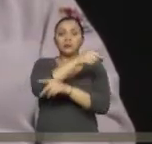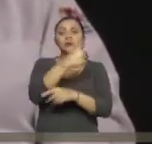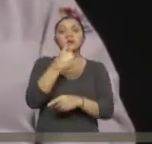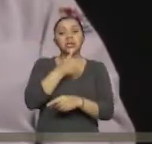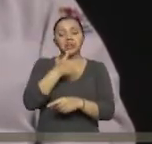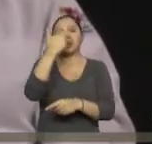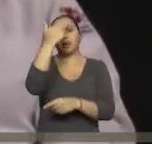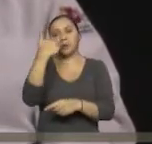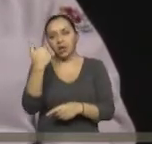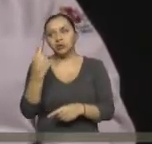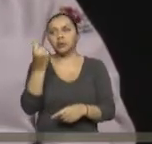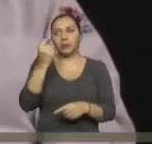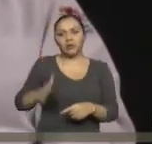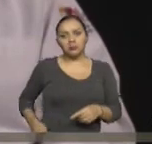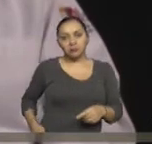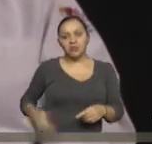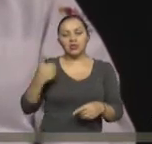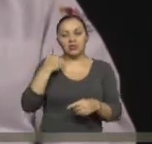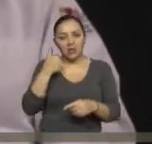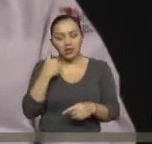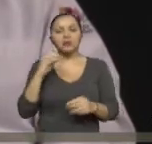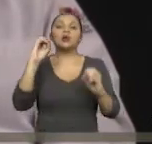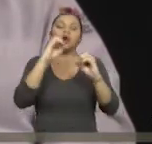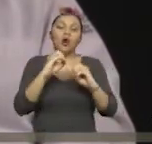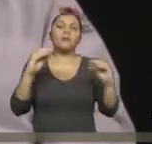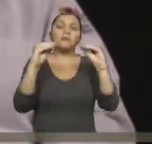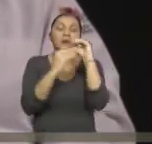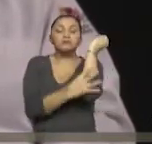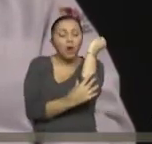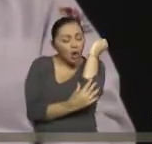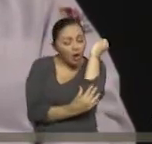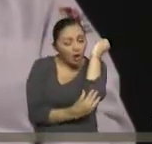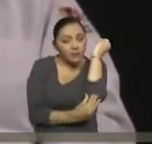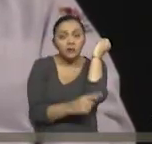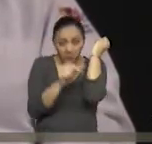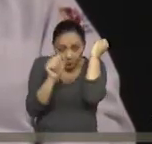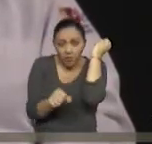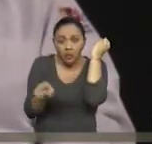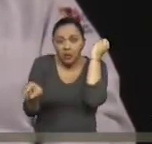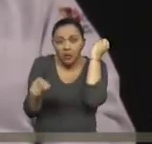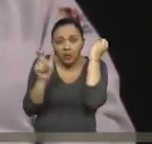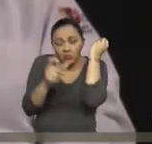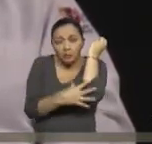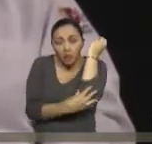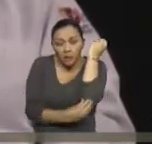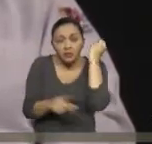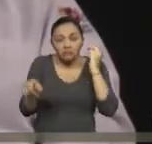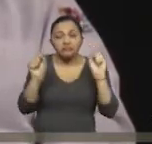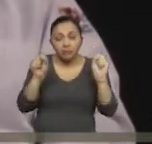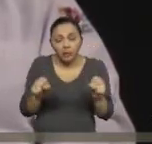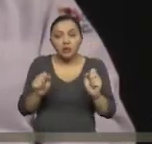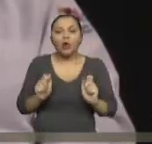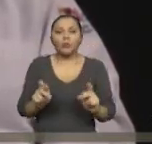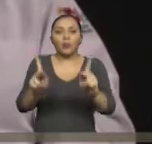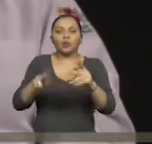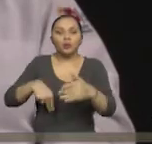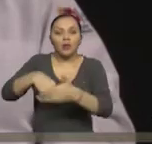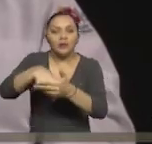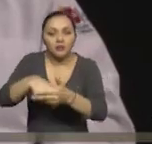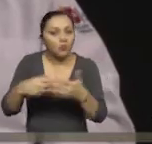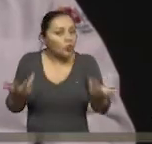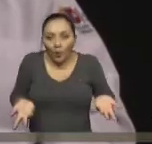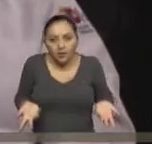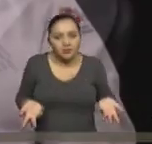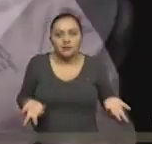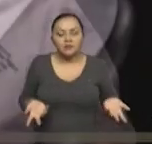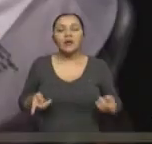rehabilitación. A más nivel de pobreza, nosotros podemos decir que los niveles de oportunidades también son escasos.